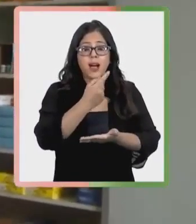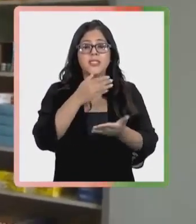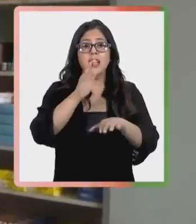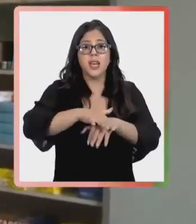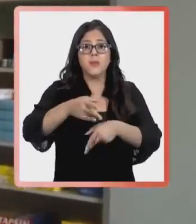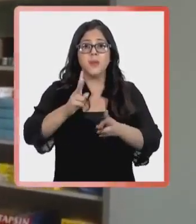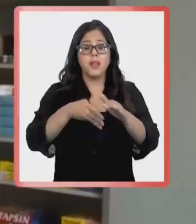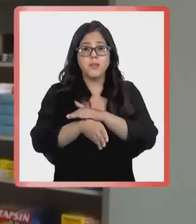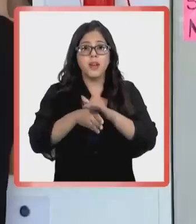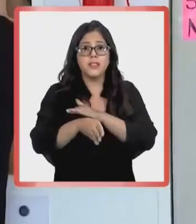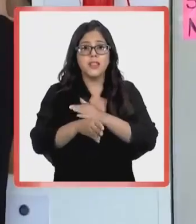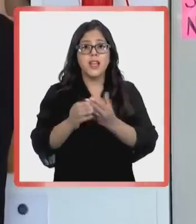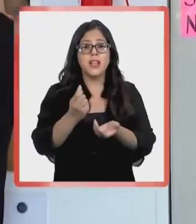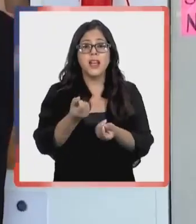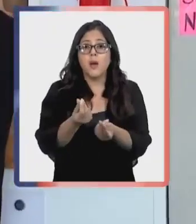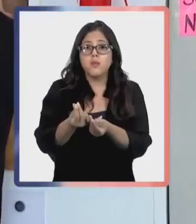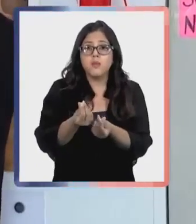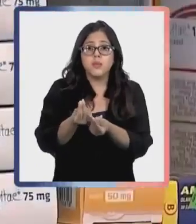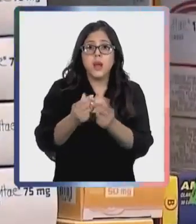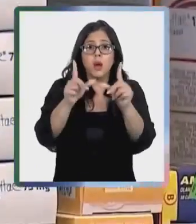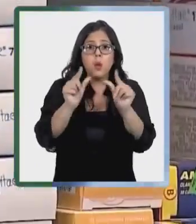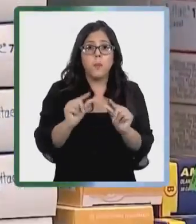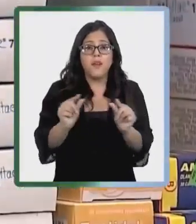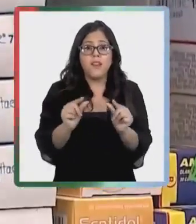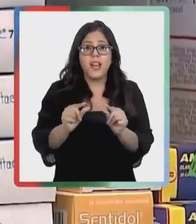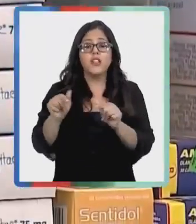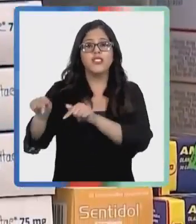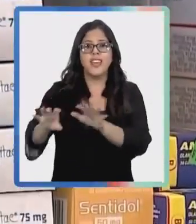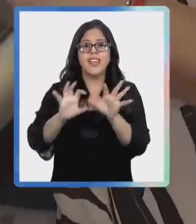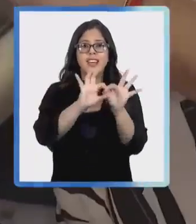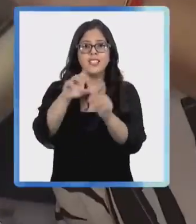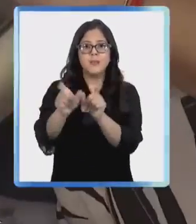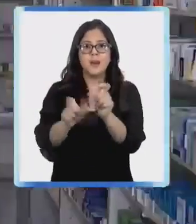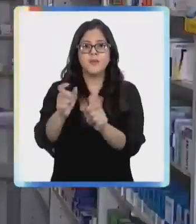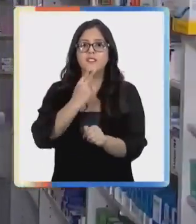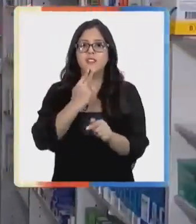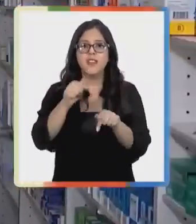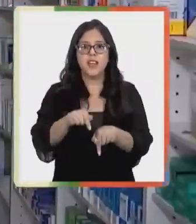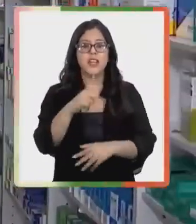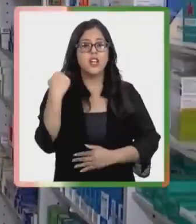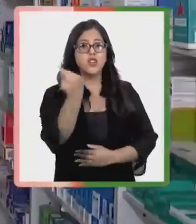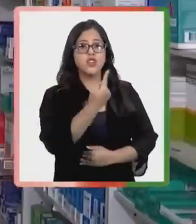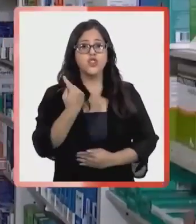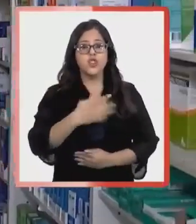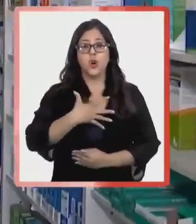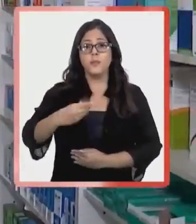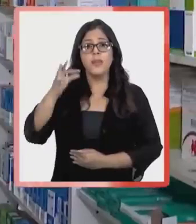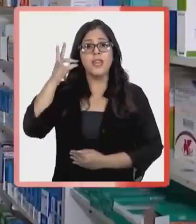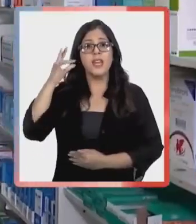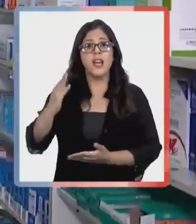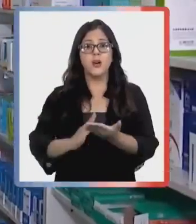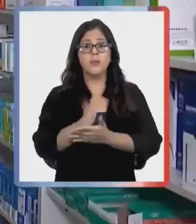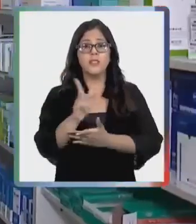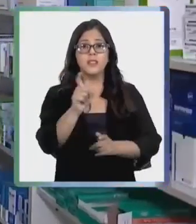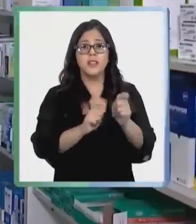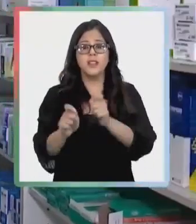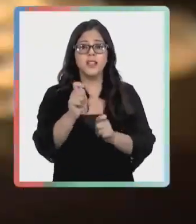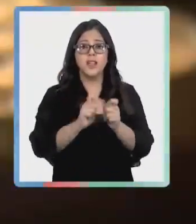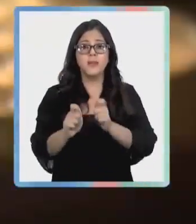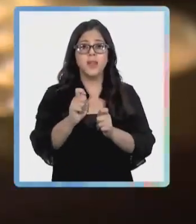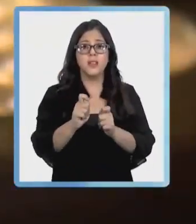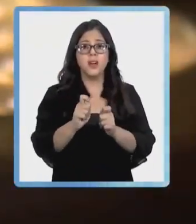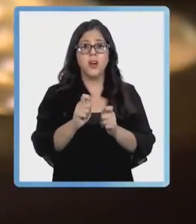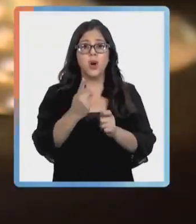que permite acceder a medicamentos a bajo costo, lo que fue agradecido por los vecinos. Nosotros con mi hija comenzamos un